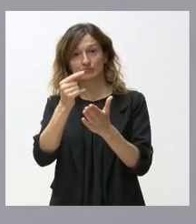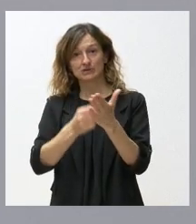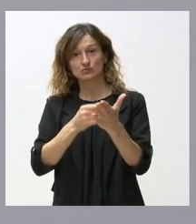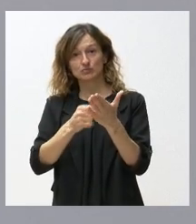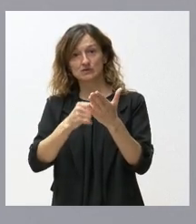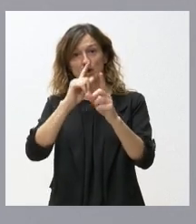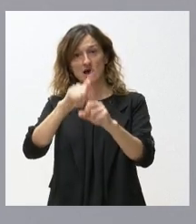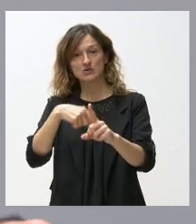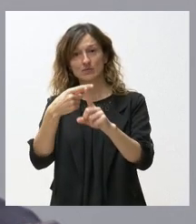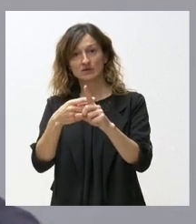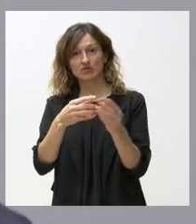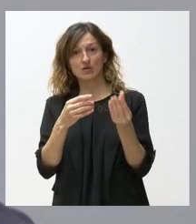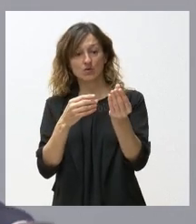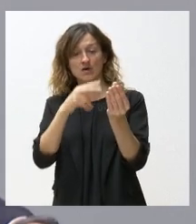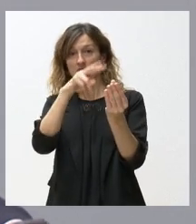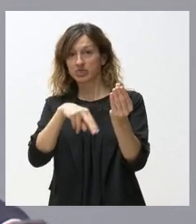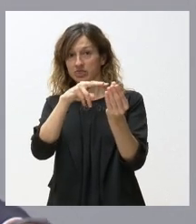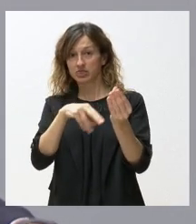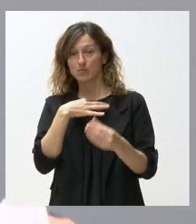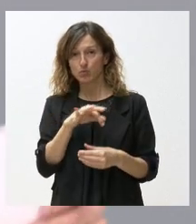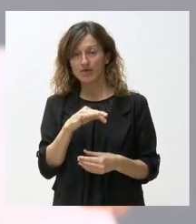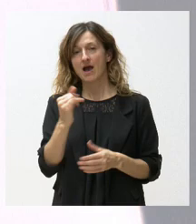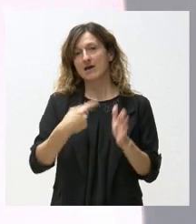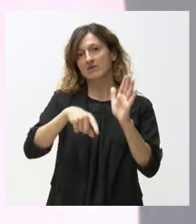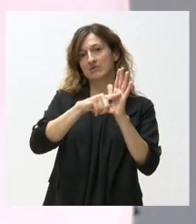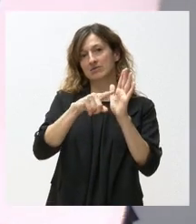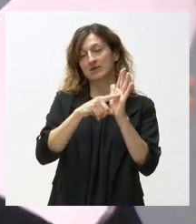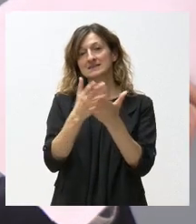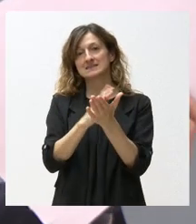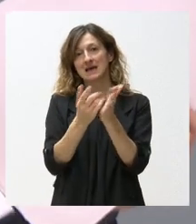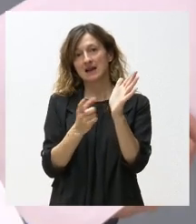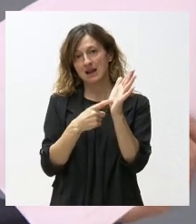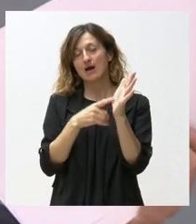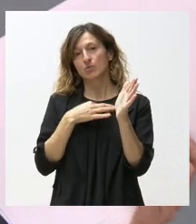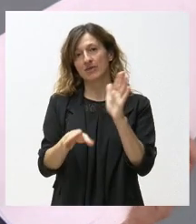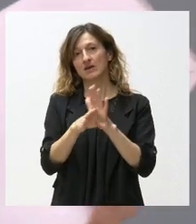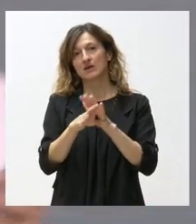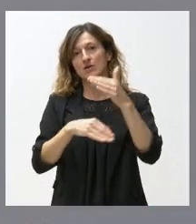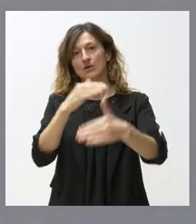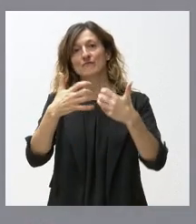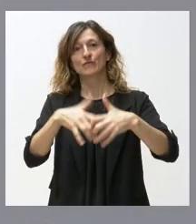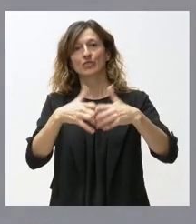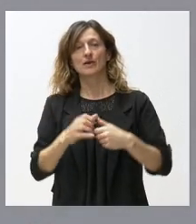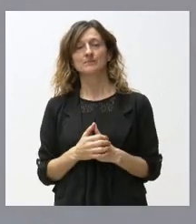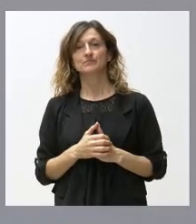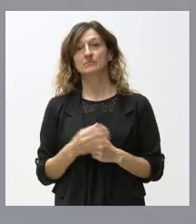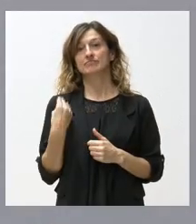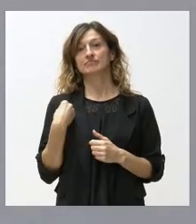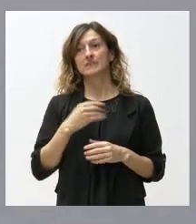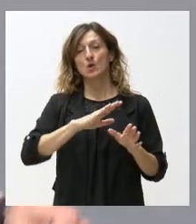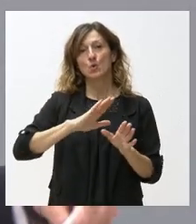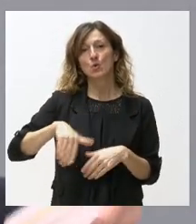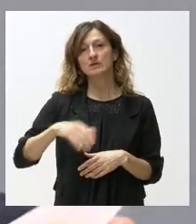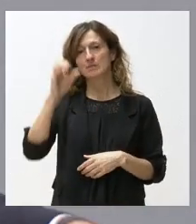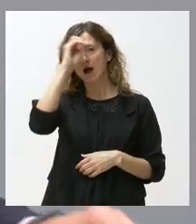año 2025, que está a su disposición, pues verán que hay una dotación para el SERLA para que pueda seguir funcionando. La última cuestión, ¿qué valoración